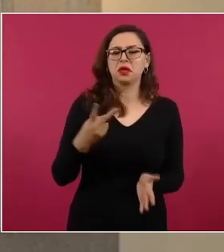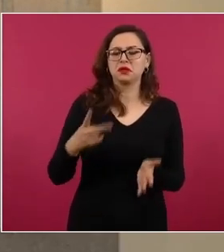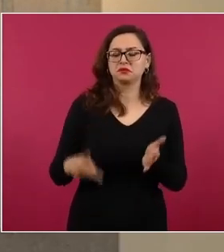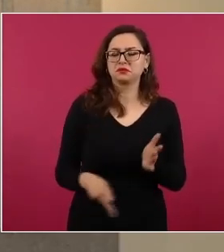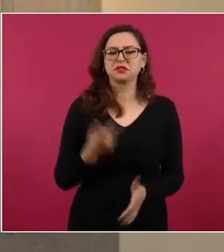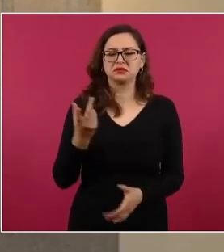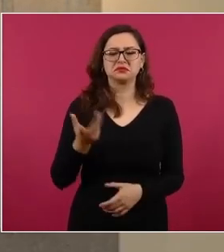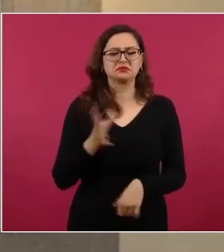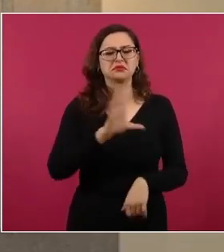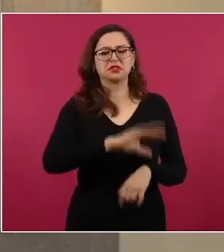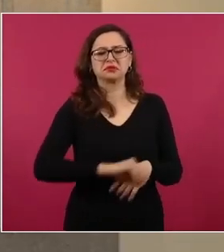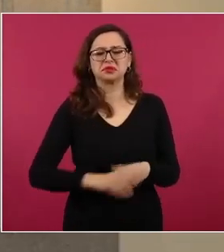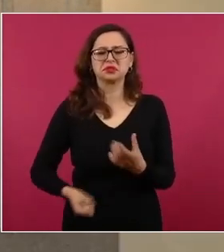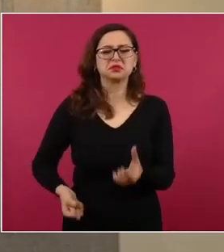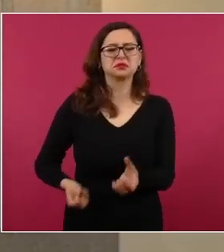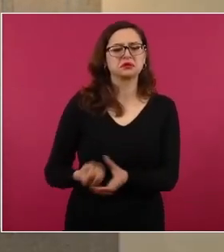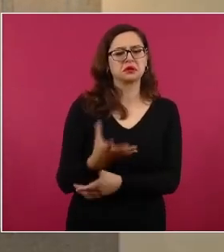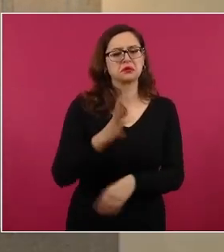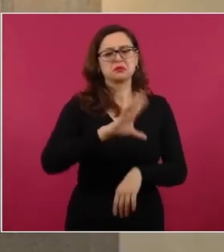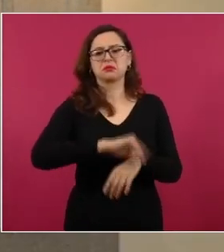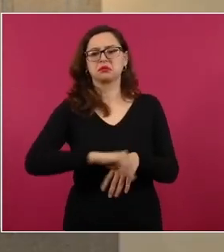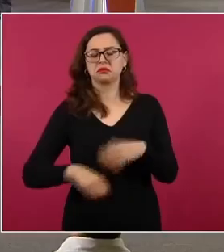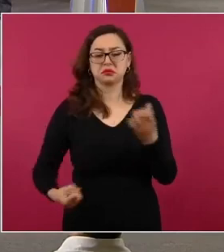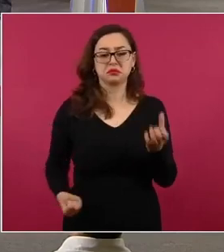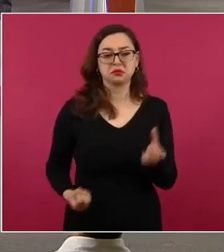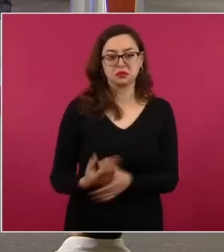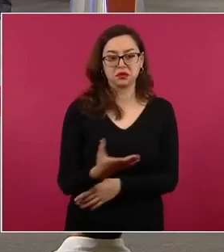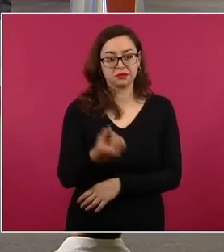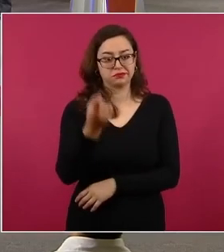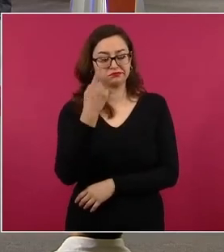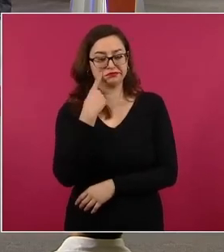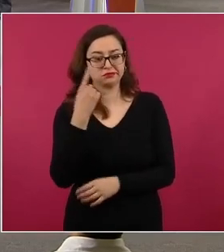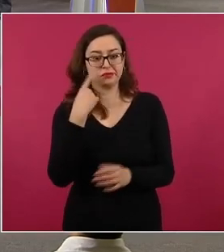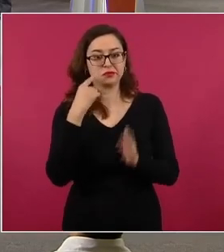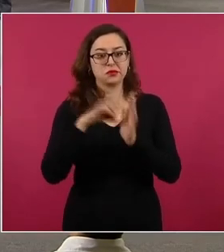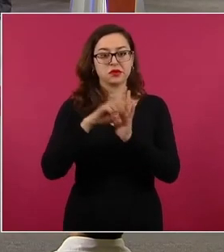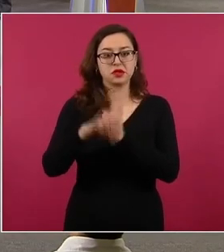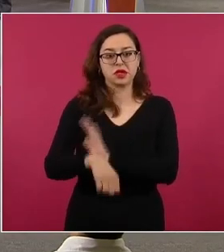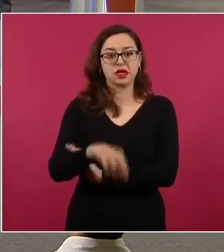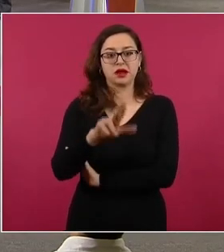inseguridad, vamos a revisar algunos. El caso de Rafael Caro.